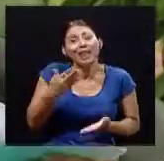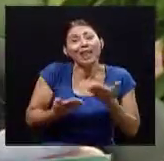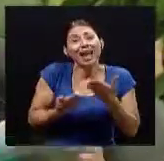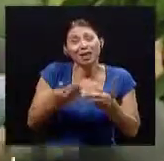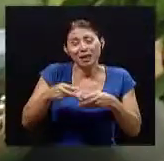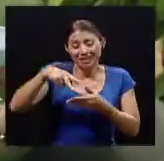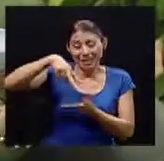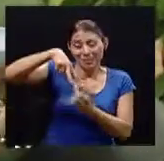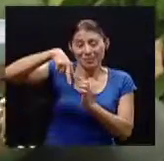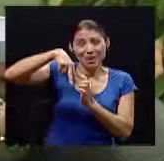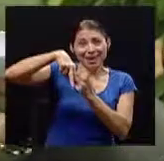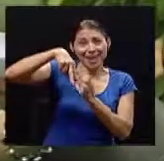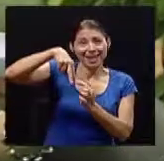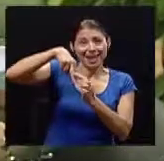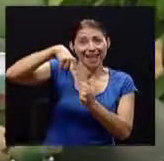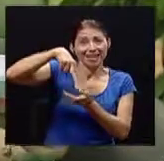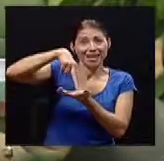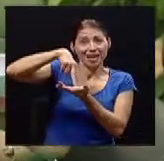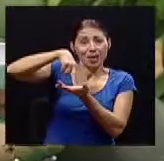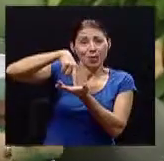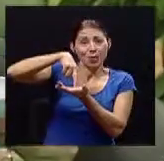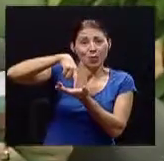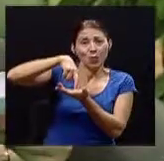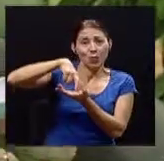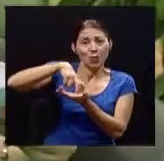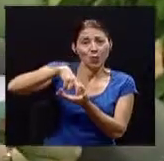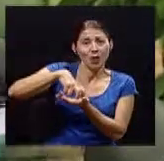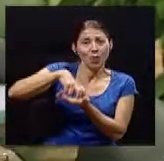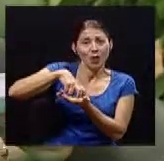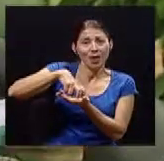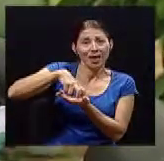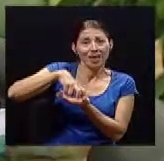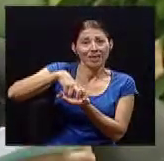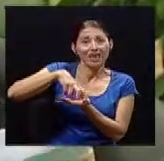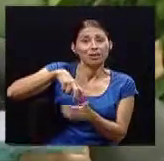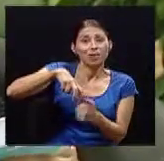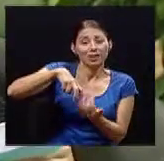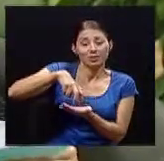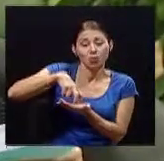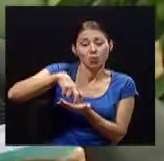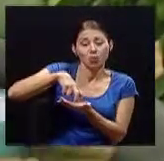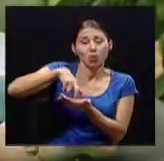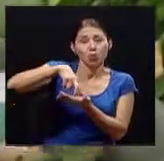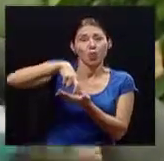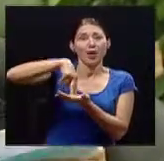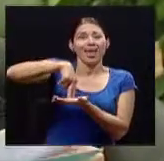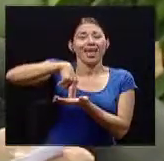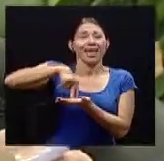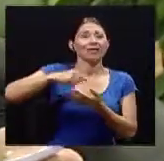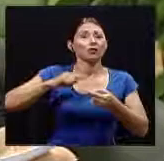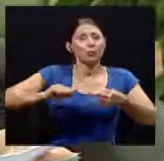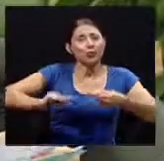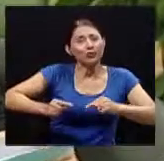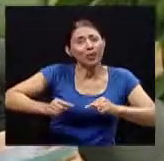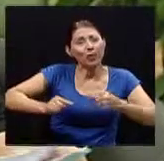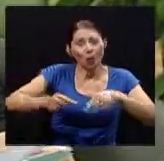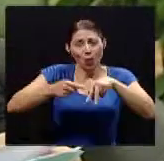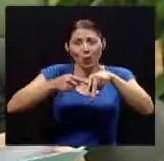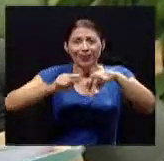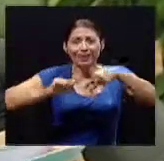al ascender con el peso nos produce dolor porque nuestras rodillas tampoco están nuestras piernas no están